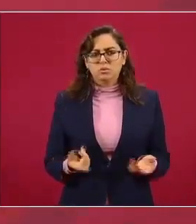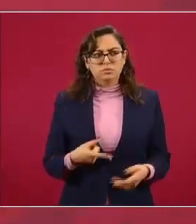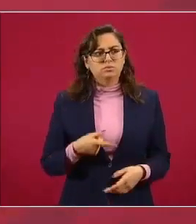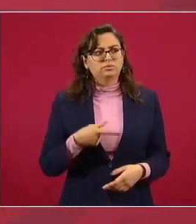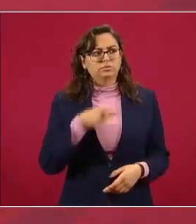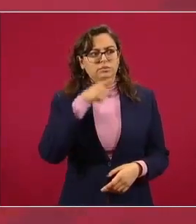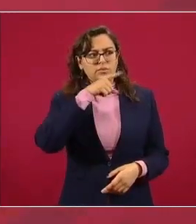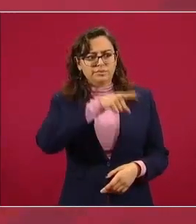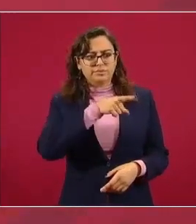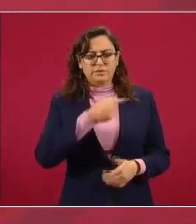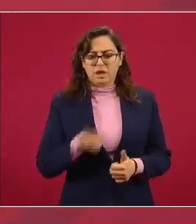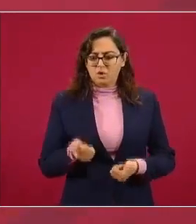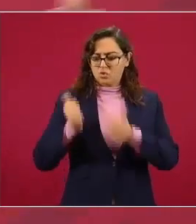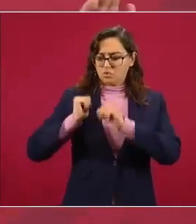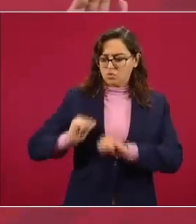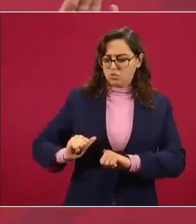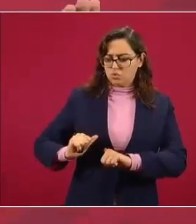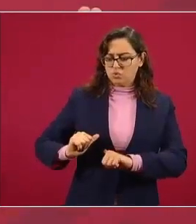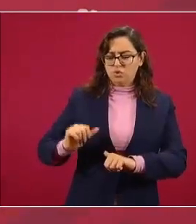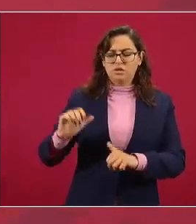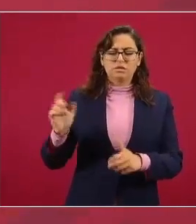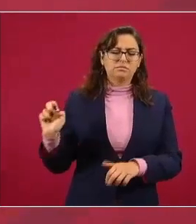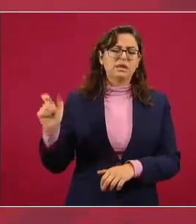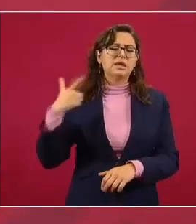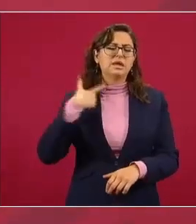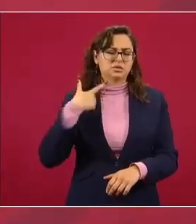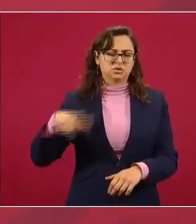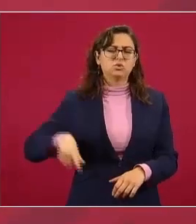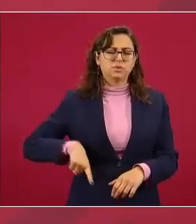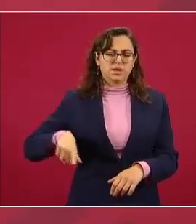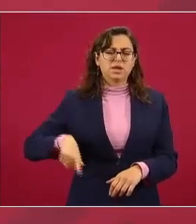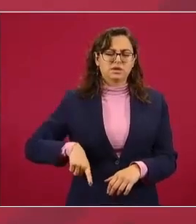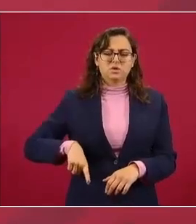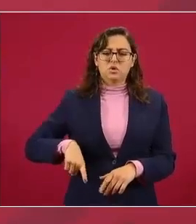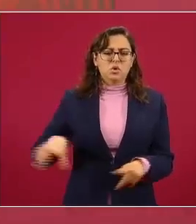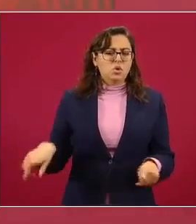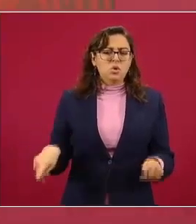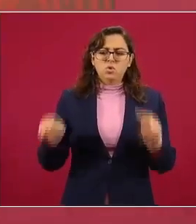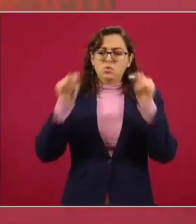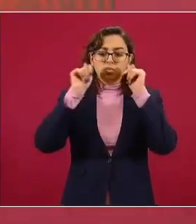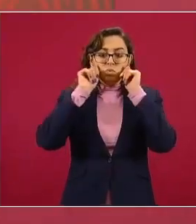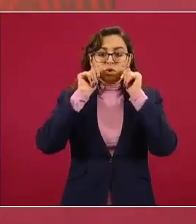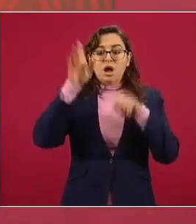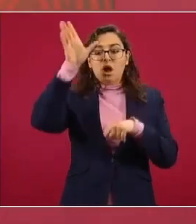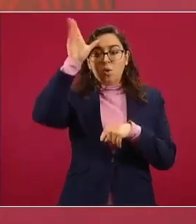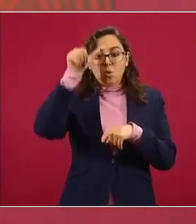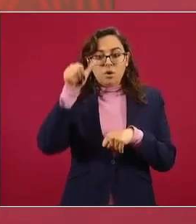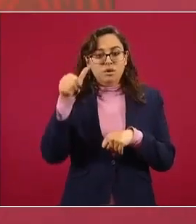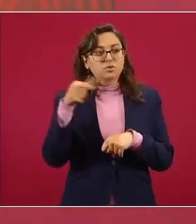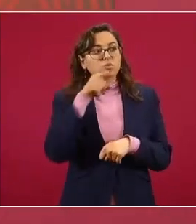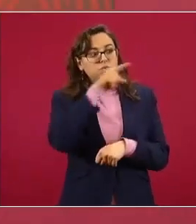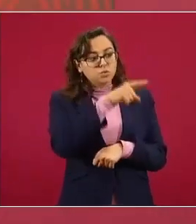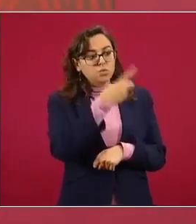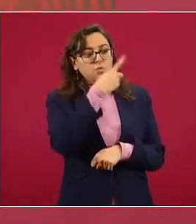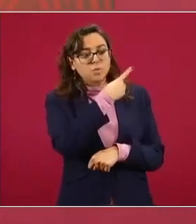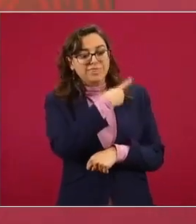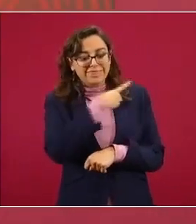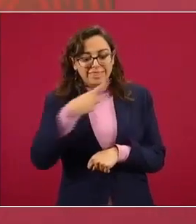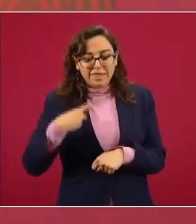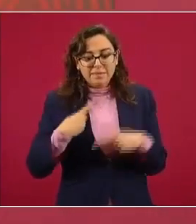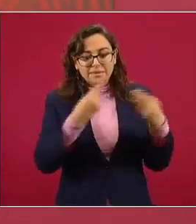contra un alto funcionario aunque haya sido de otra administración pues los acuerdos vigentes dicen que me los tienes que compartir